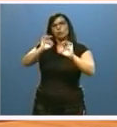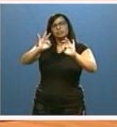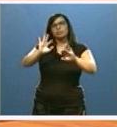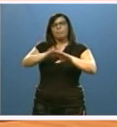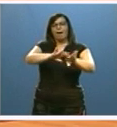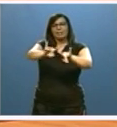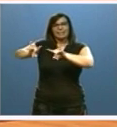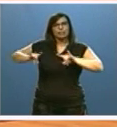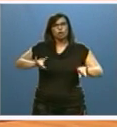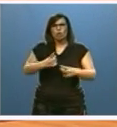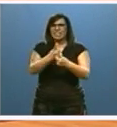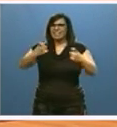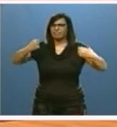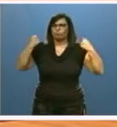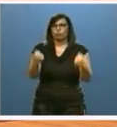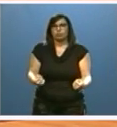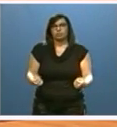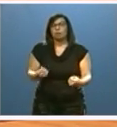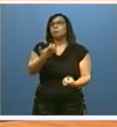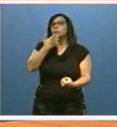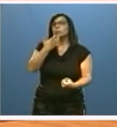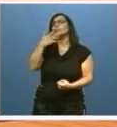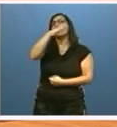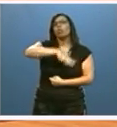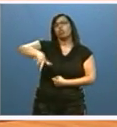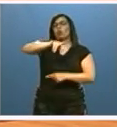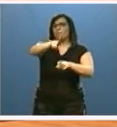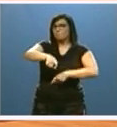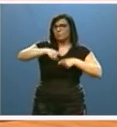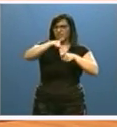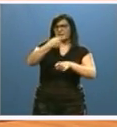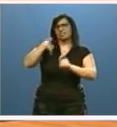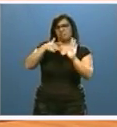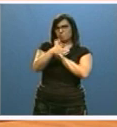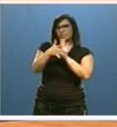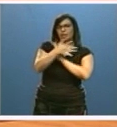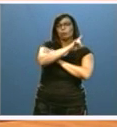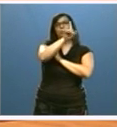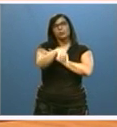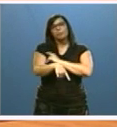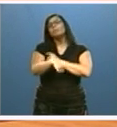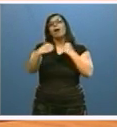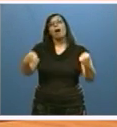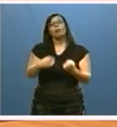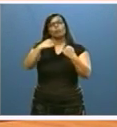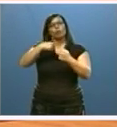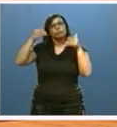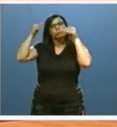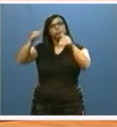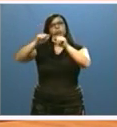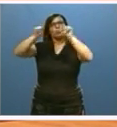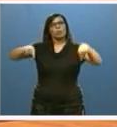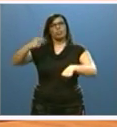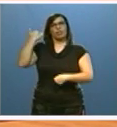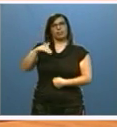territorios con mayores necesidades. Es el caso de los municipios mineros ya señalado y de las actuaciones que dirigiremos a la provincia de Soria